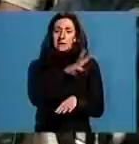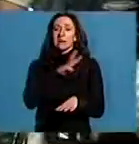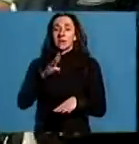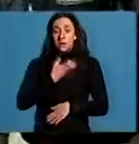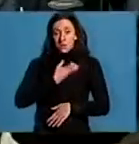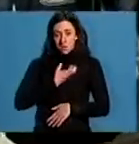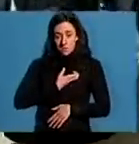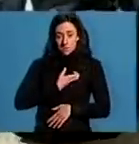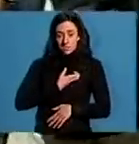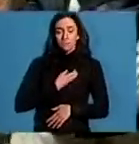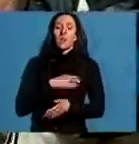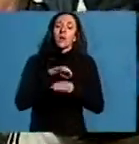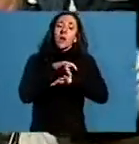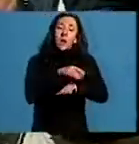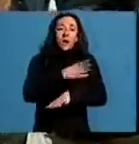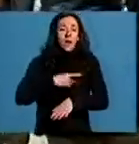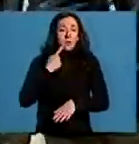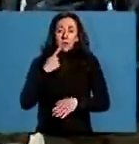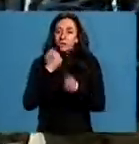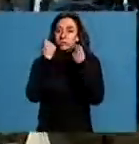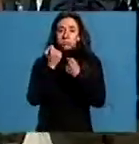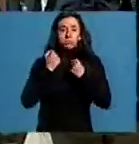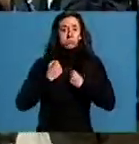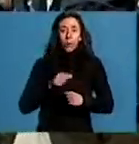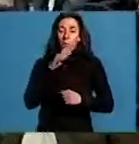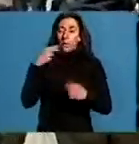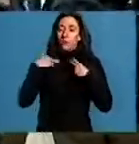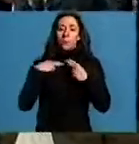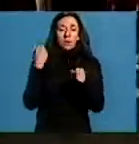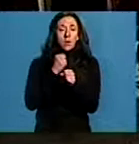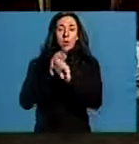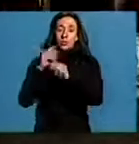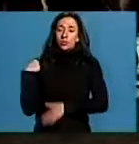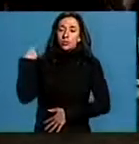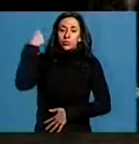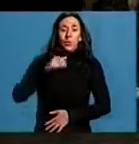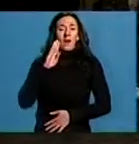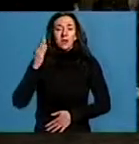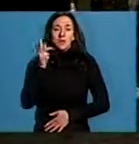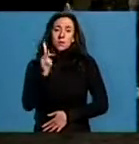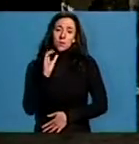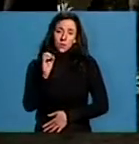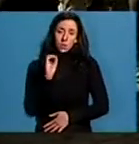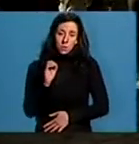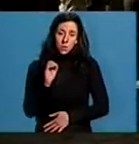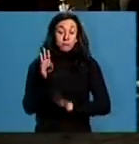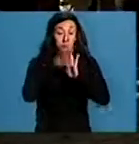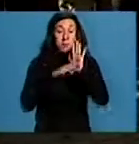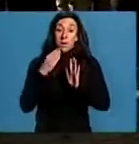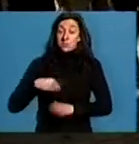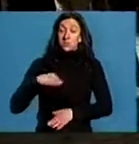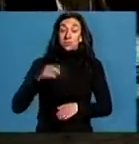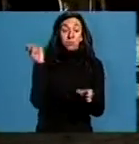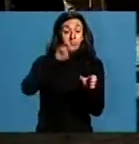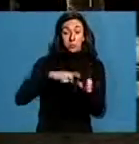camiños. A guía supongo colofón do traballo desenvolvido o longo do ano pola deputación a través de Kilómetro Cero a Compostela, un programa polo que pasaron máis